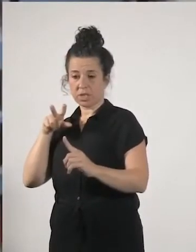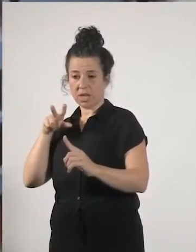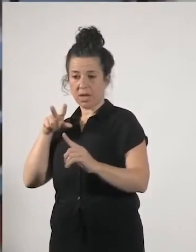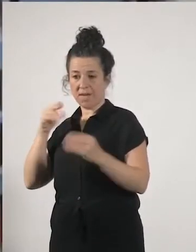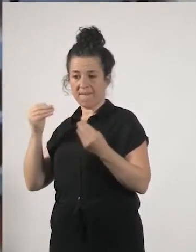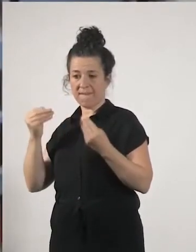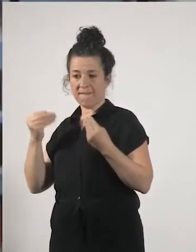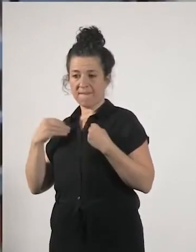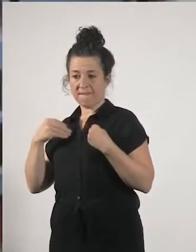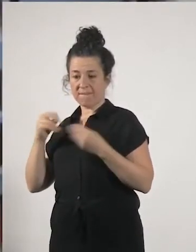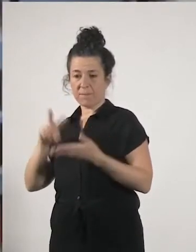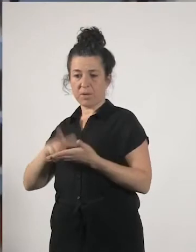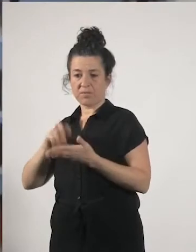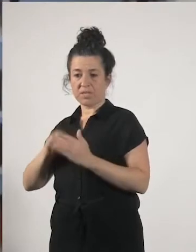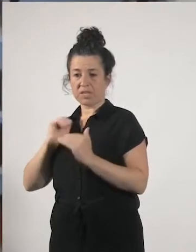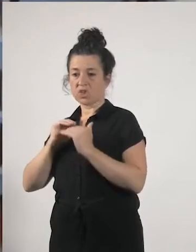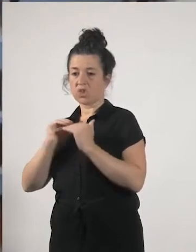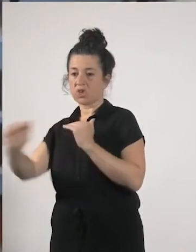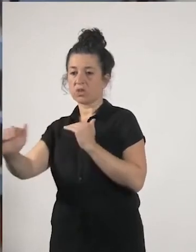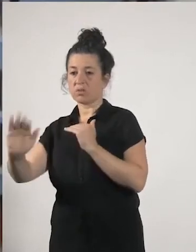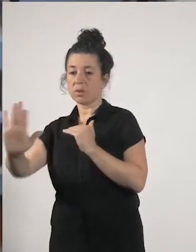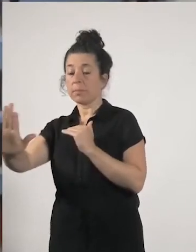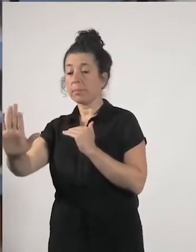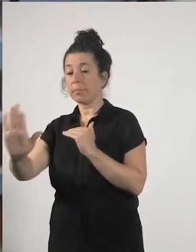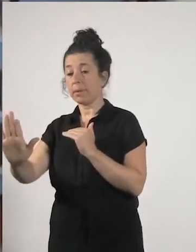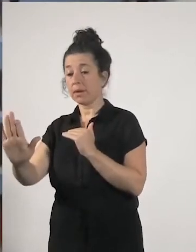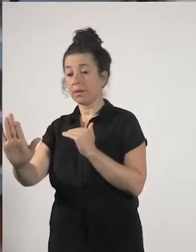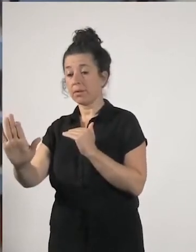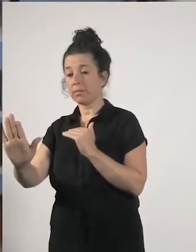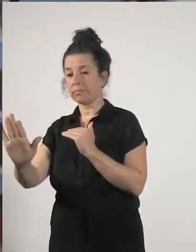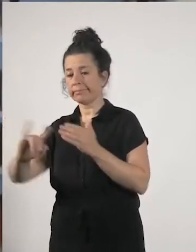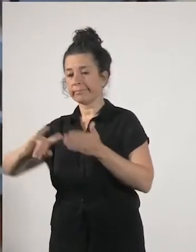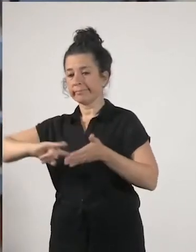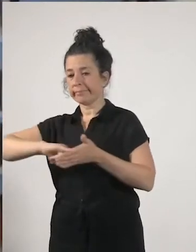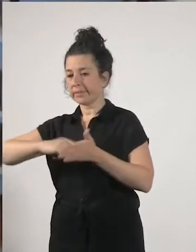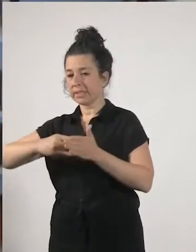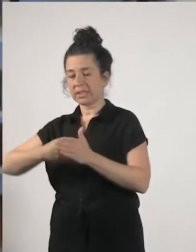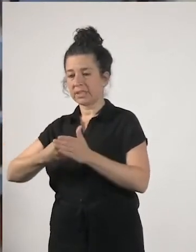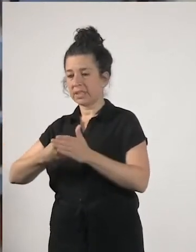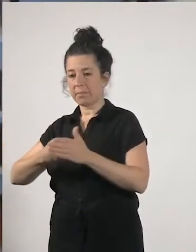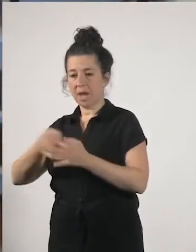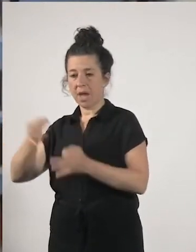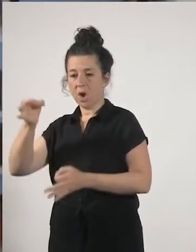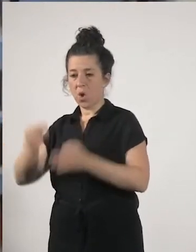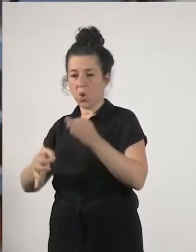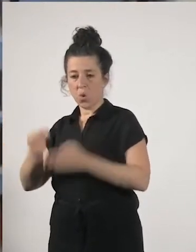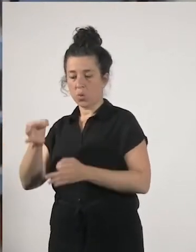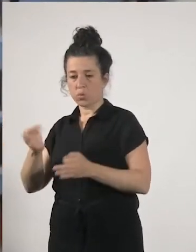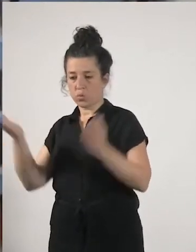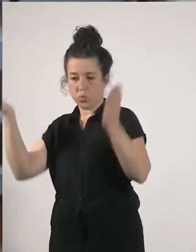sea pero igual puede ser sistemas absolutamente injustos desde el punto de vista